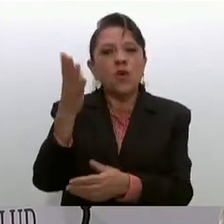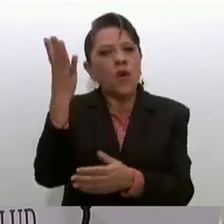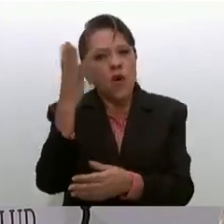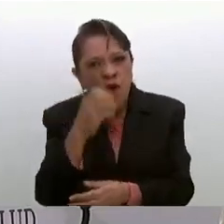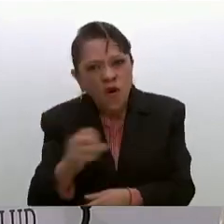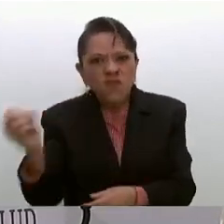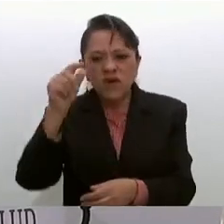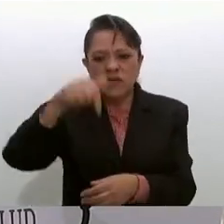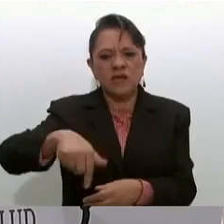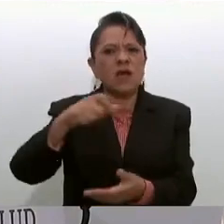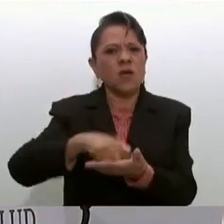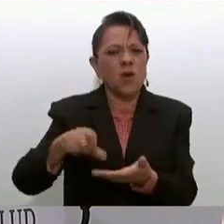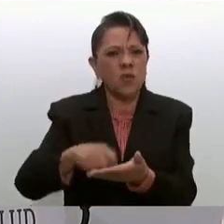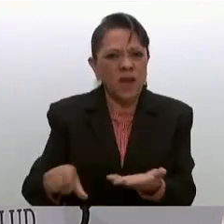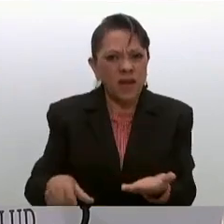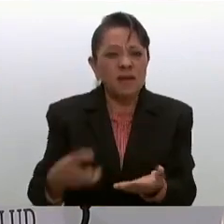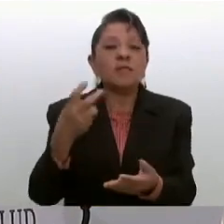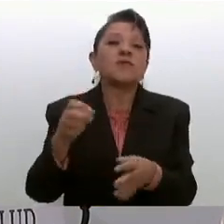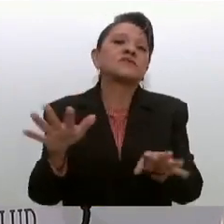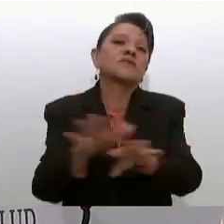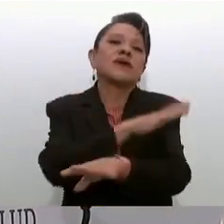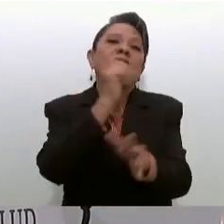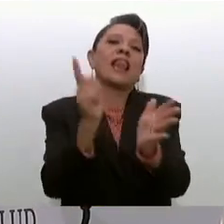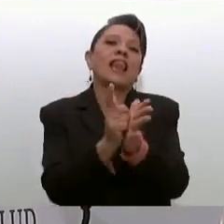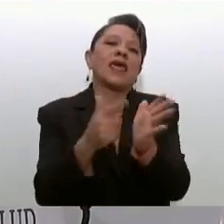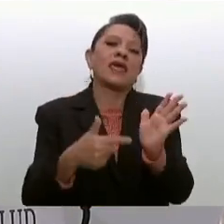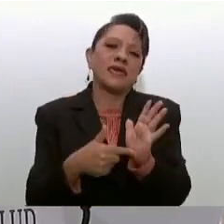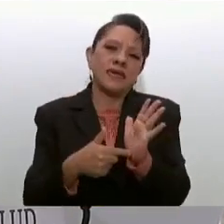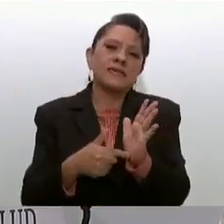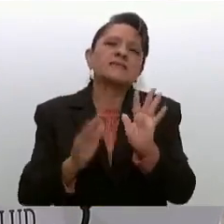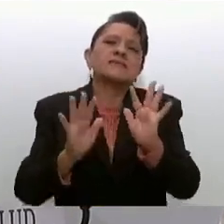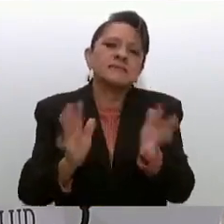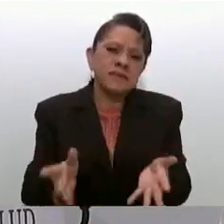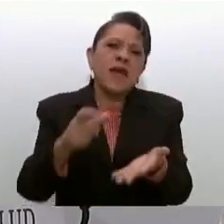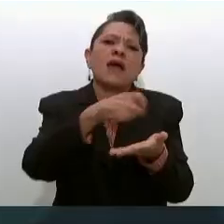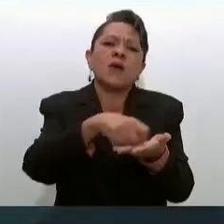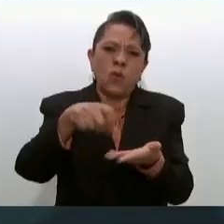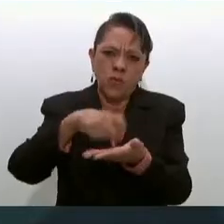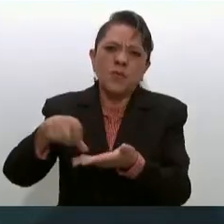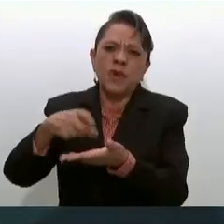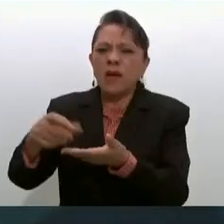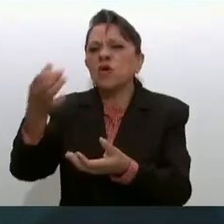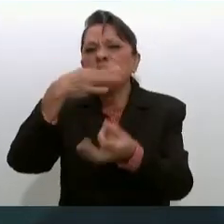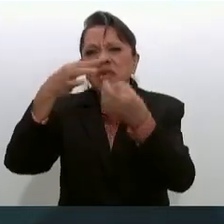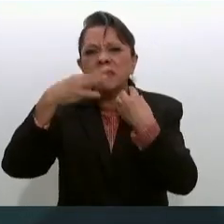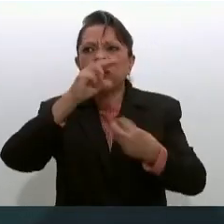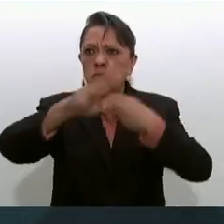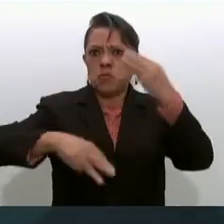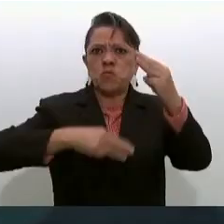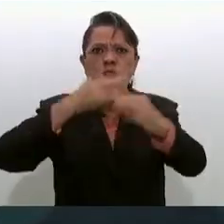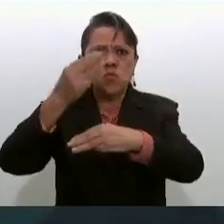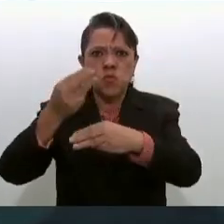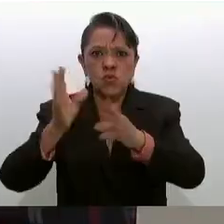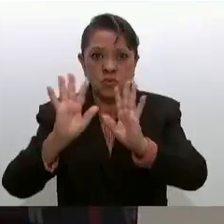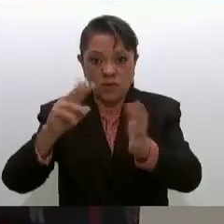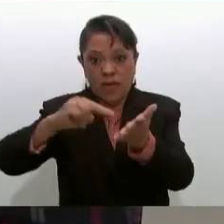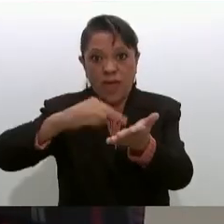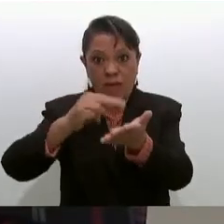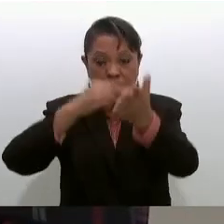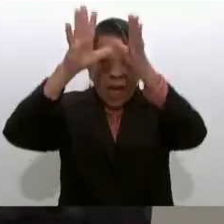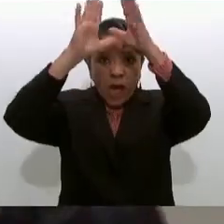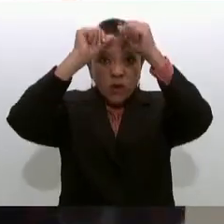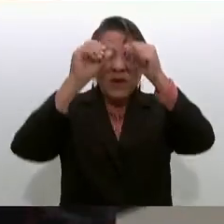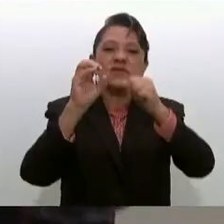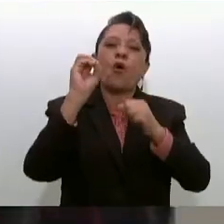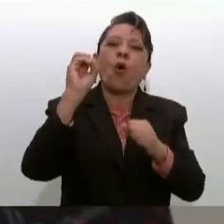tuvimos que cambiar la ley y ahora estamos comprando ya medicamentos en todo el mundo hicimos un acuerdo con la ONU